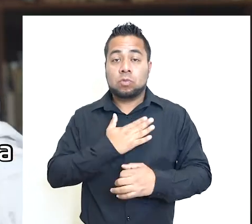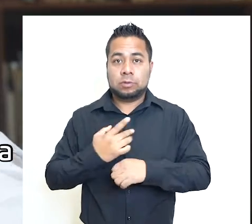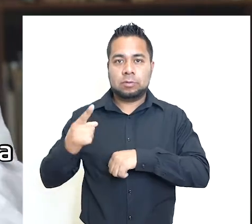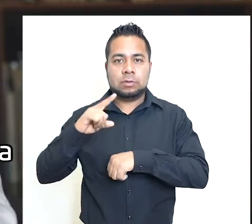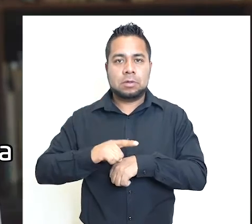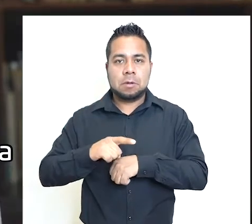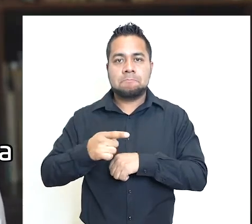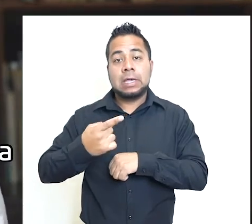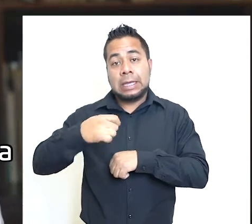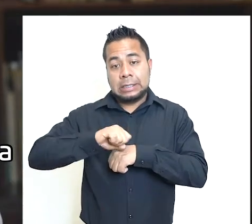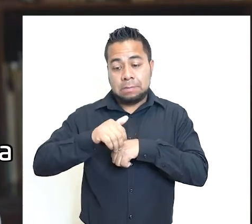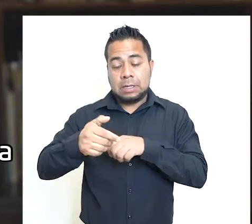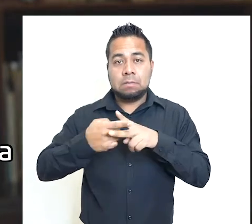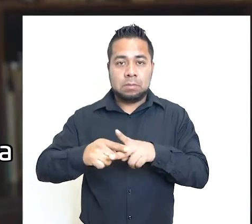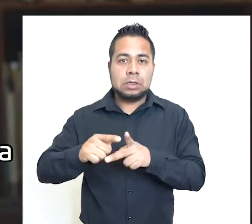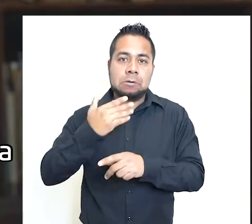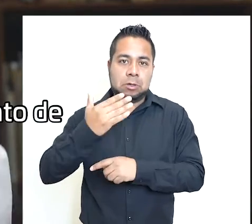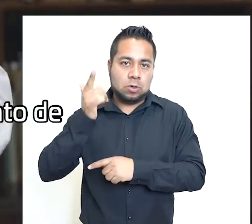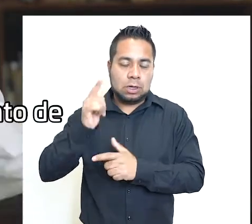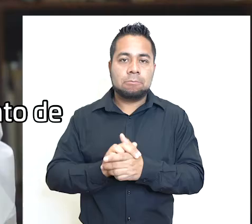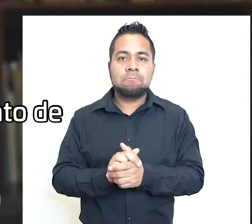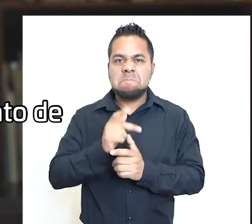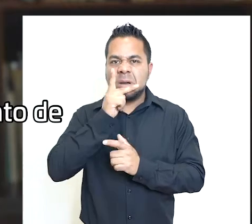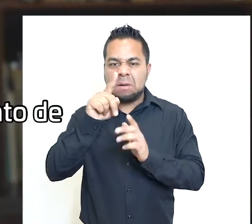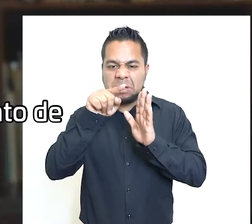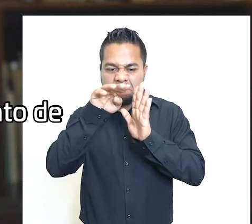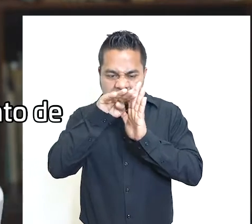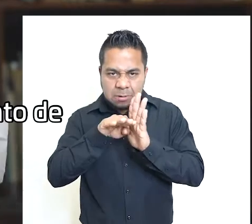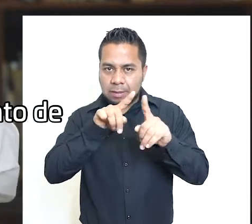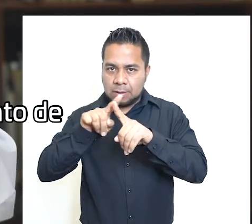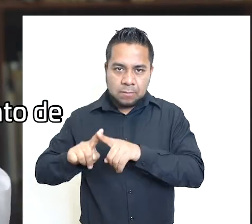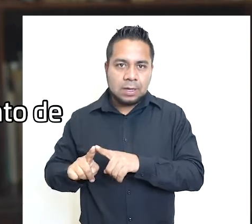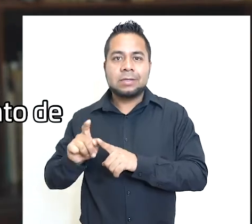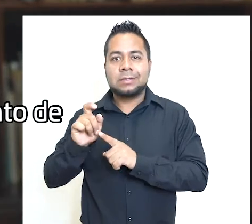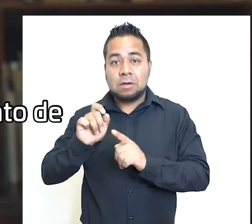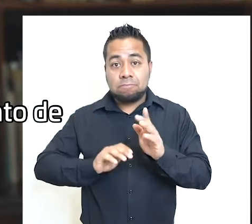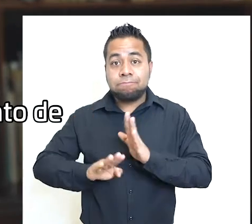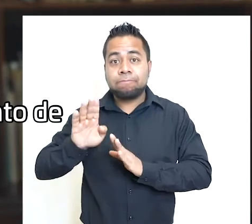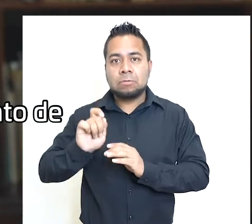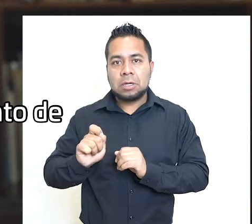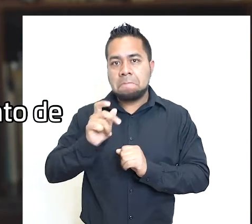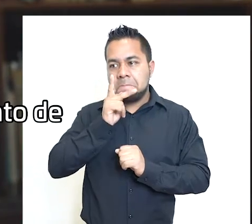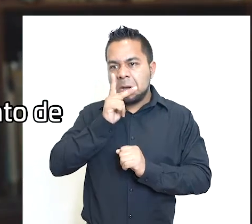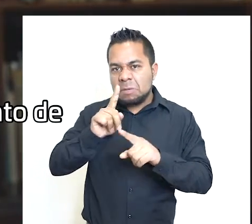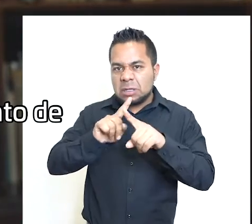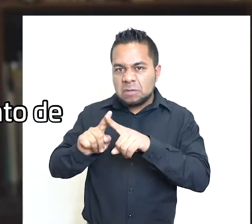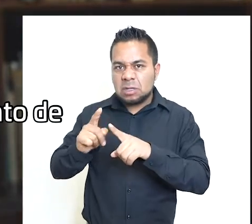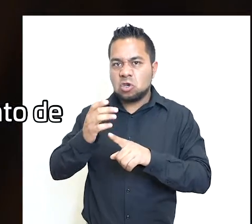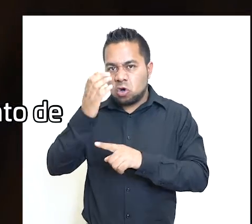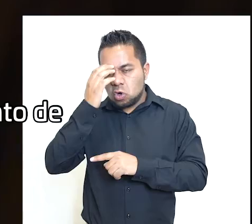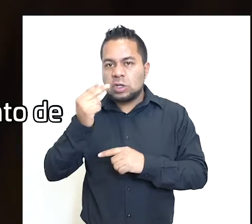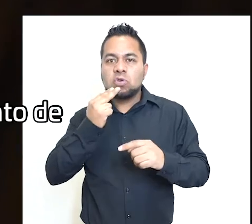muy buen día y excelente inicio de semana. El desarrollo del vocabulario, es decir, el conjunto de palabras que conoce